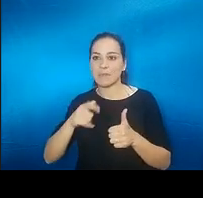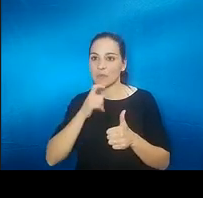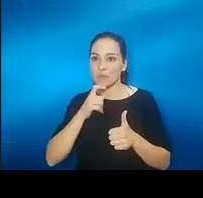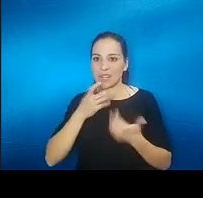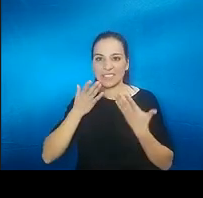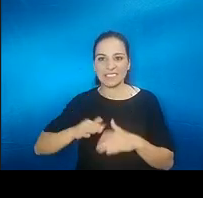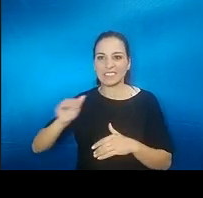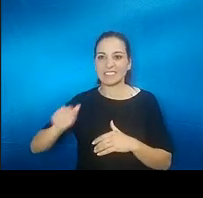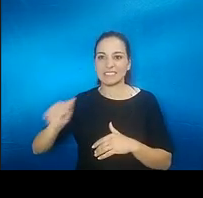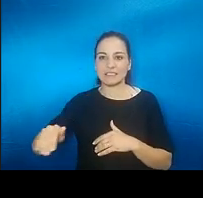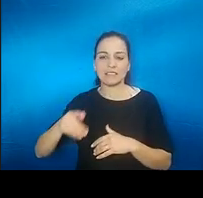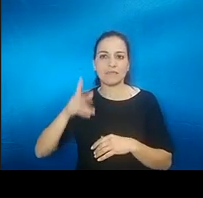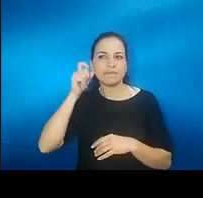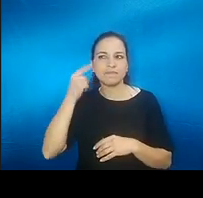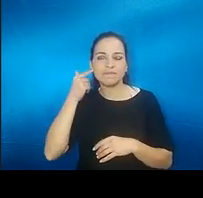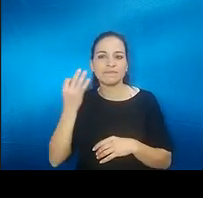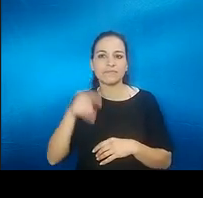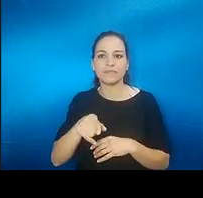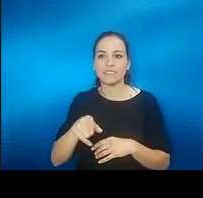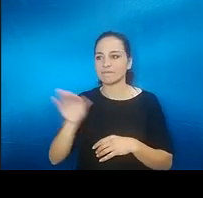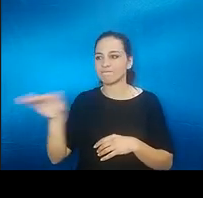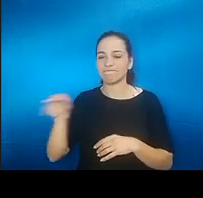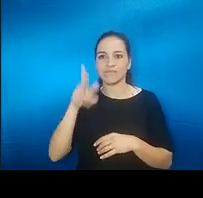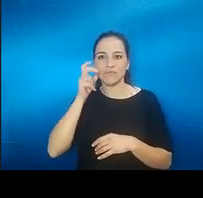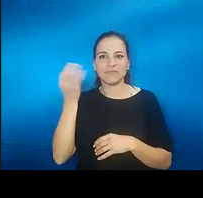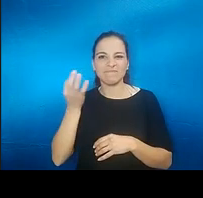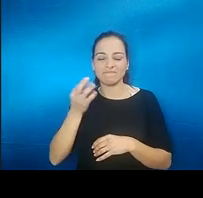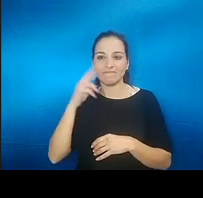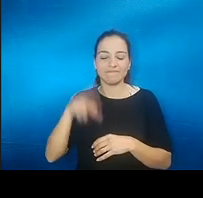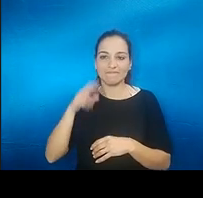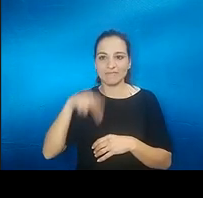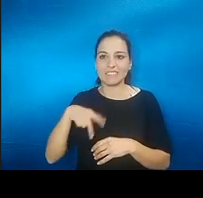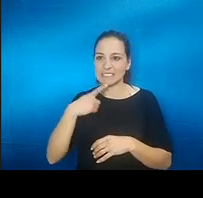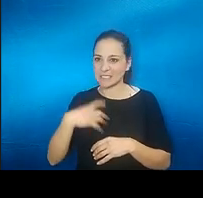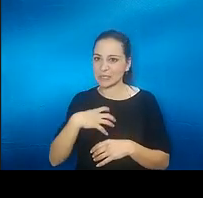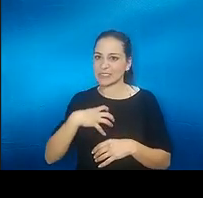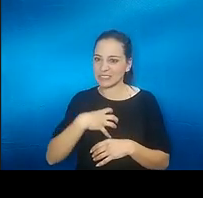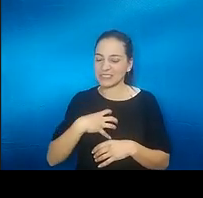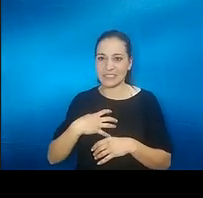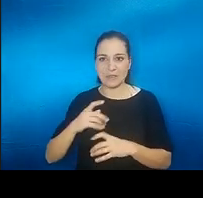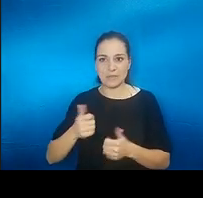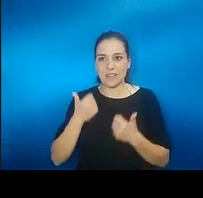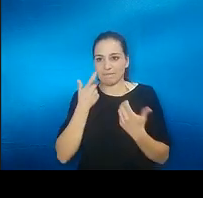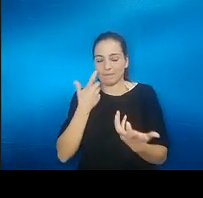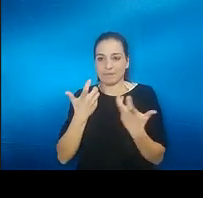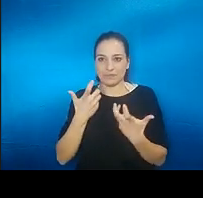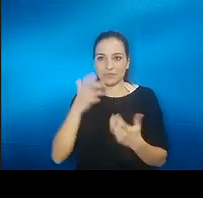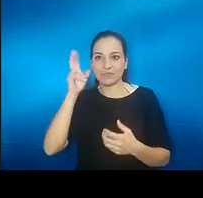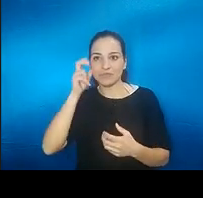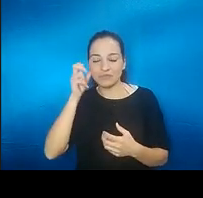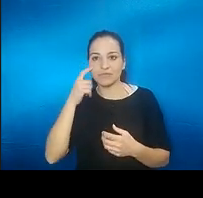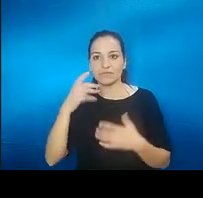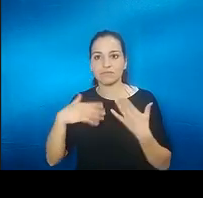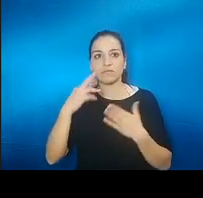hijo para reconocer esos sonidos y el que más me impactó fue cuando ya tenía